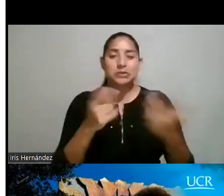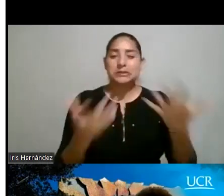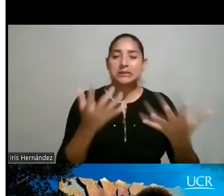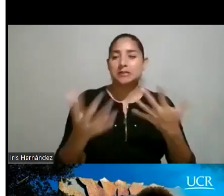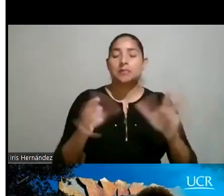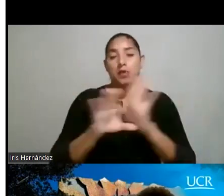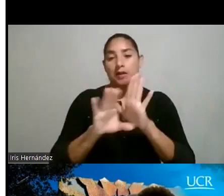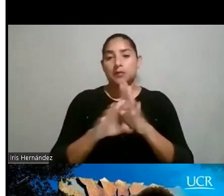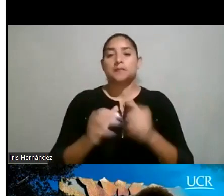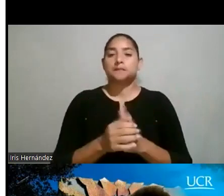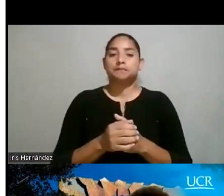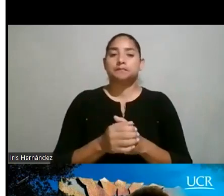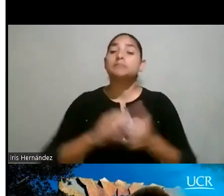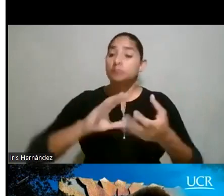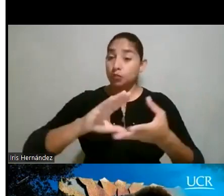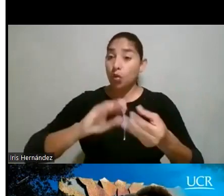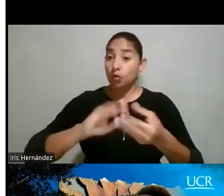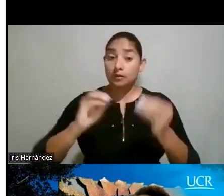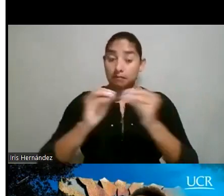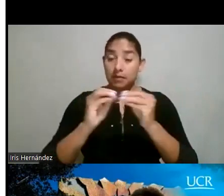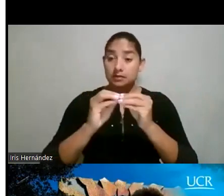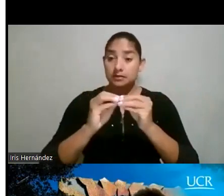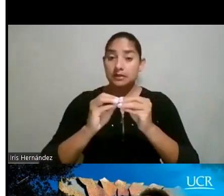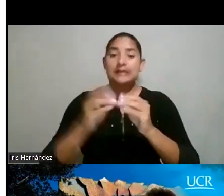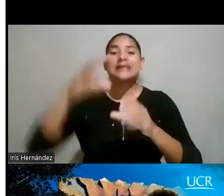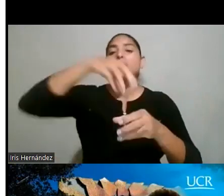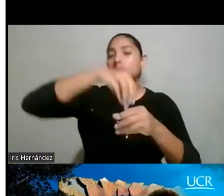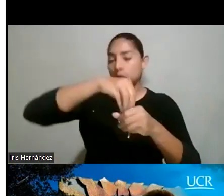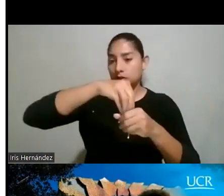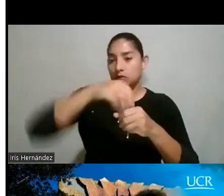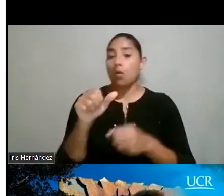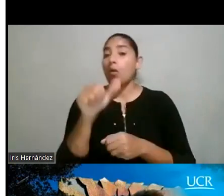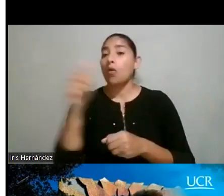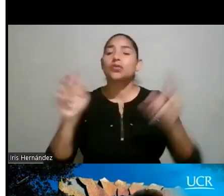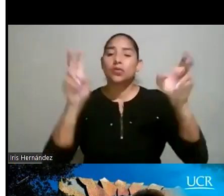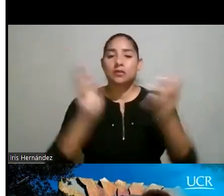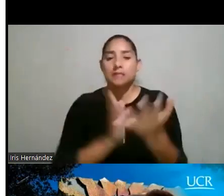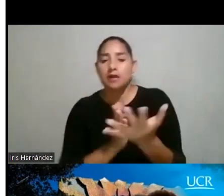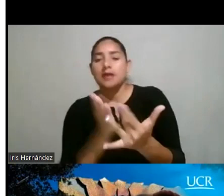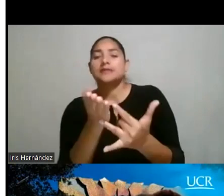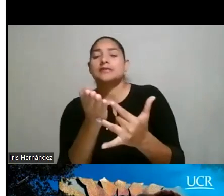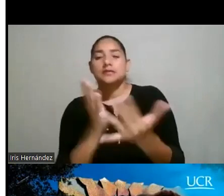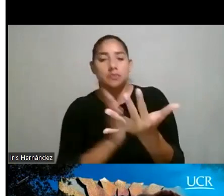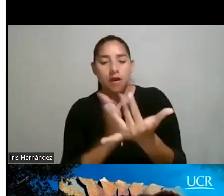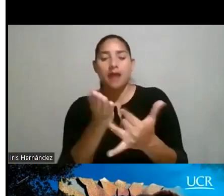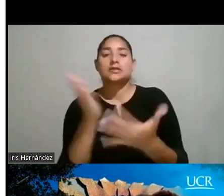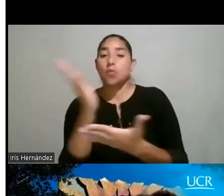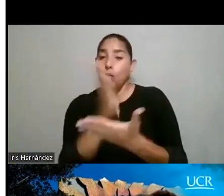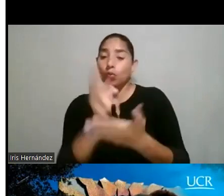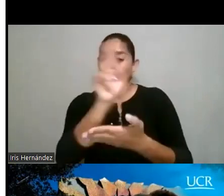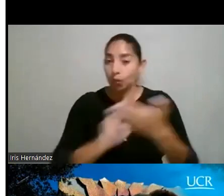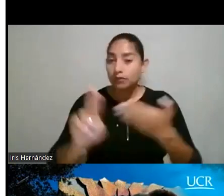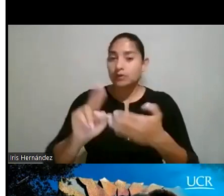ahorita les voy a comentar un poquito más en detalle que incluía, el otro tema era el acceso. Algunas de estas universidades que